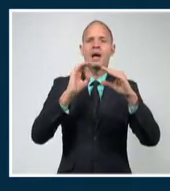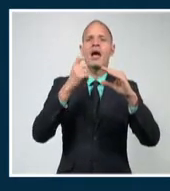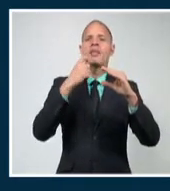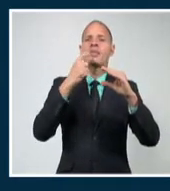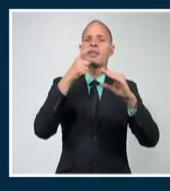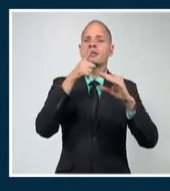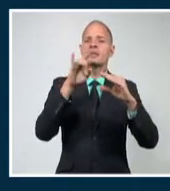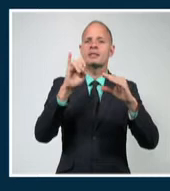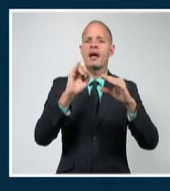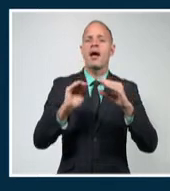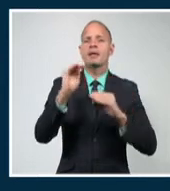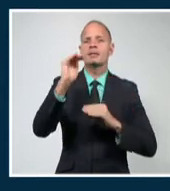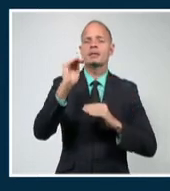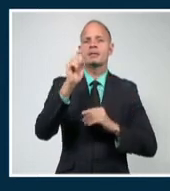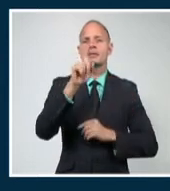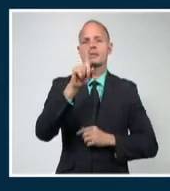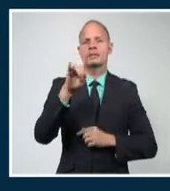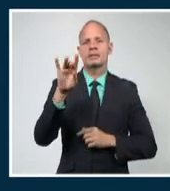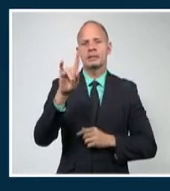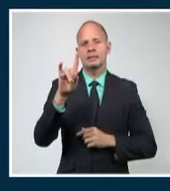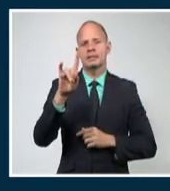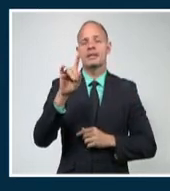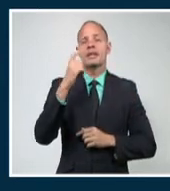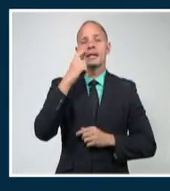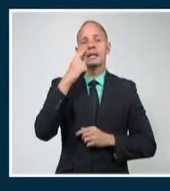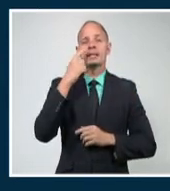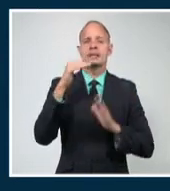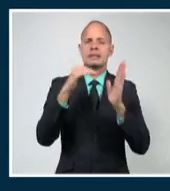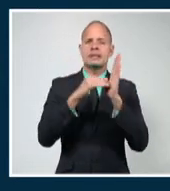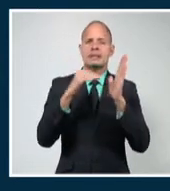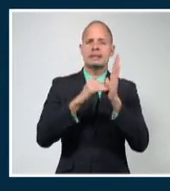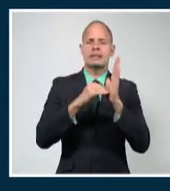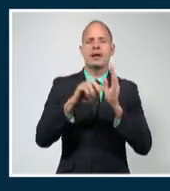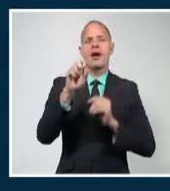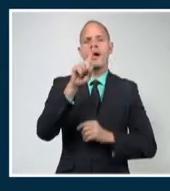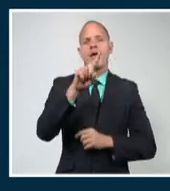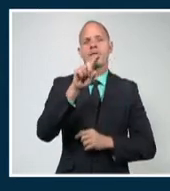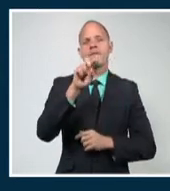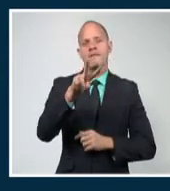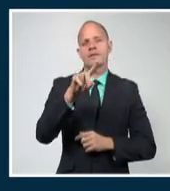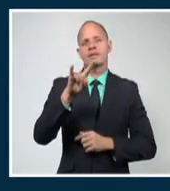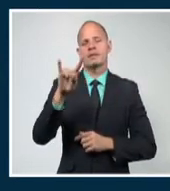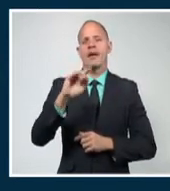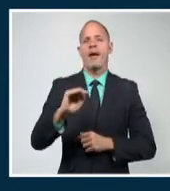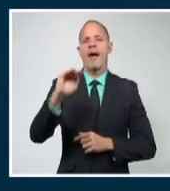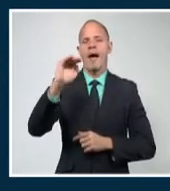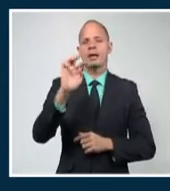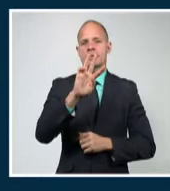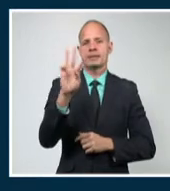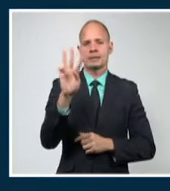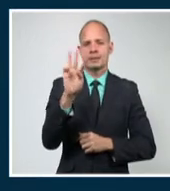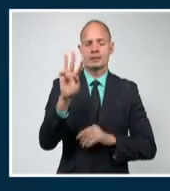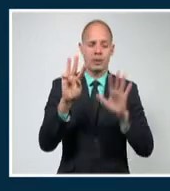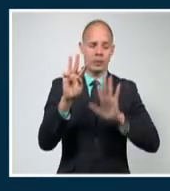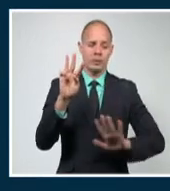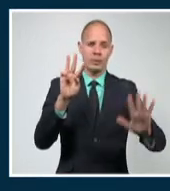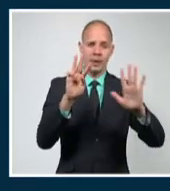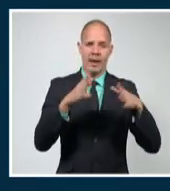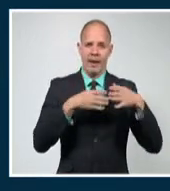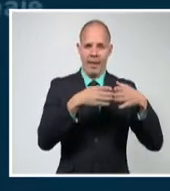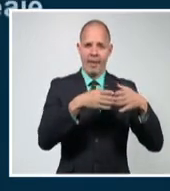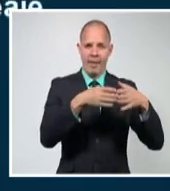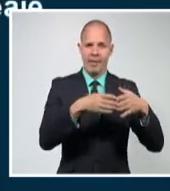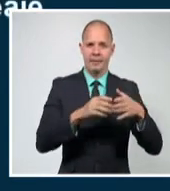porción suroriental y las máximas en la tarde con valores entre 29 y 32 grados, 33 grados en la provincia de Granma.